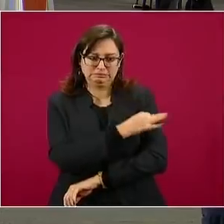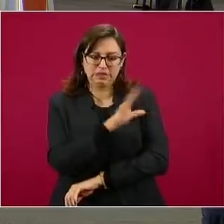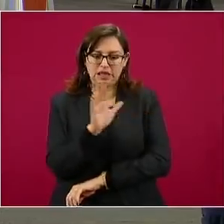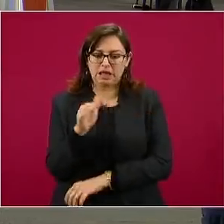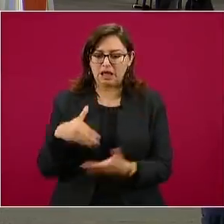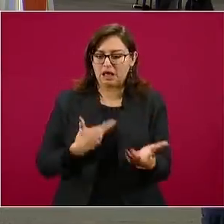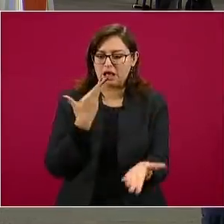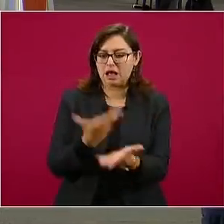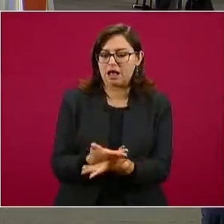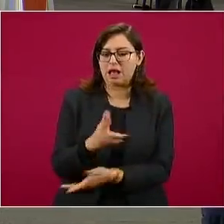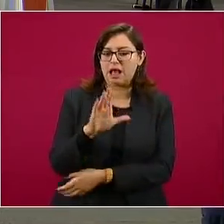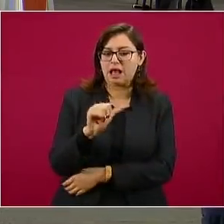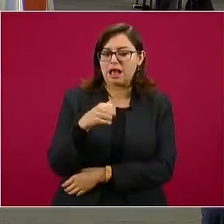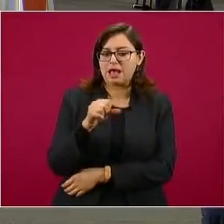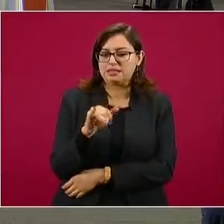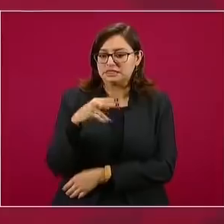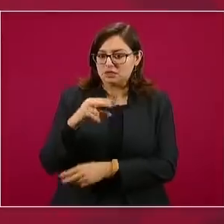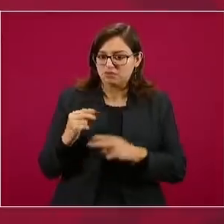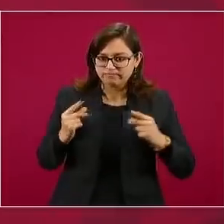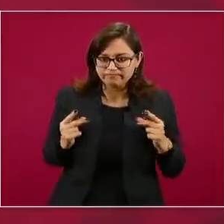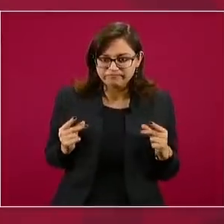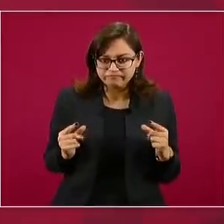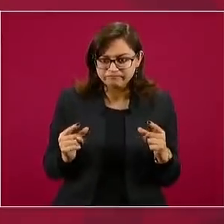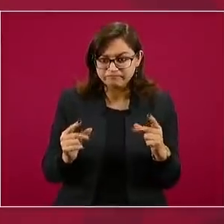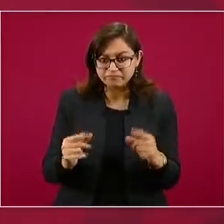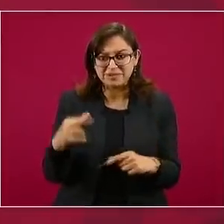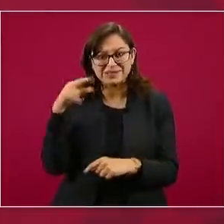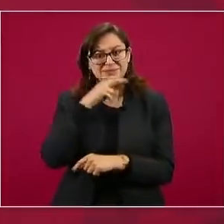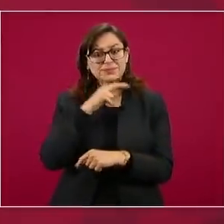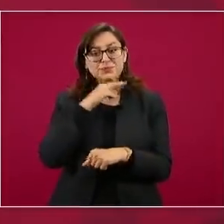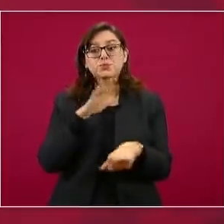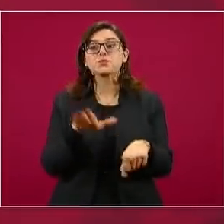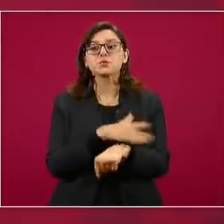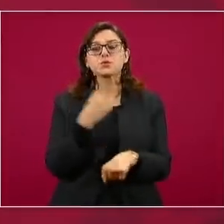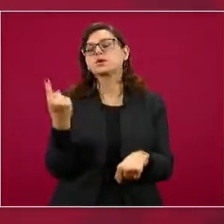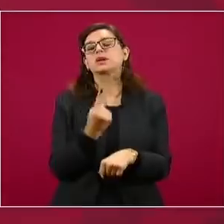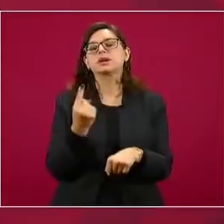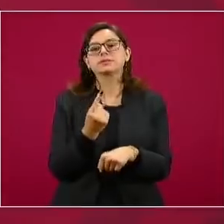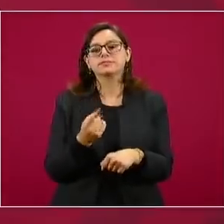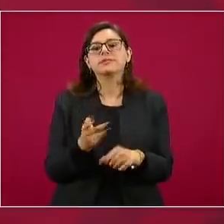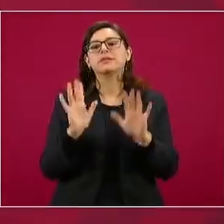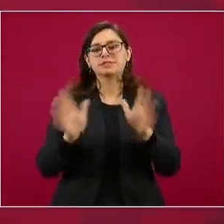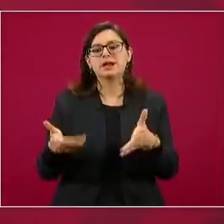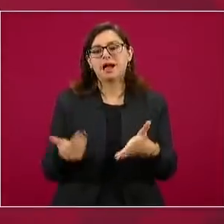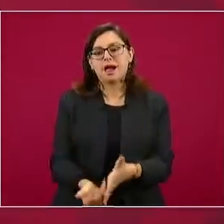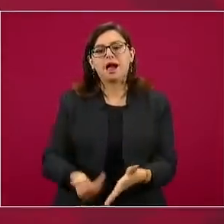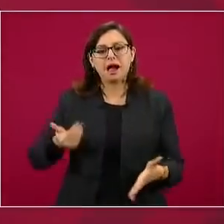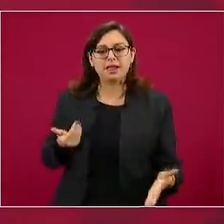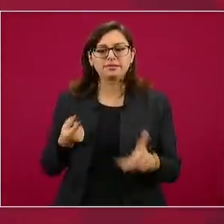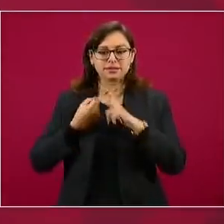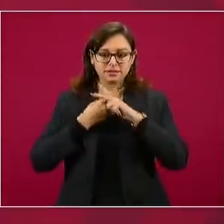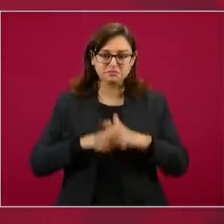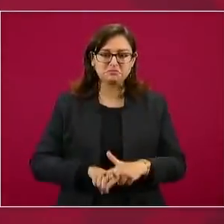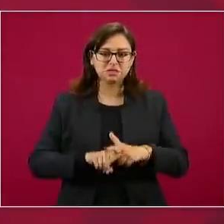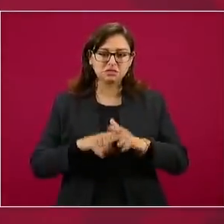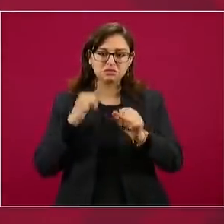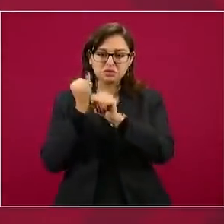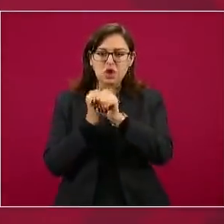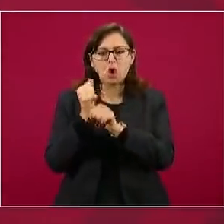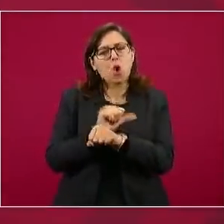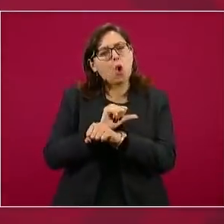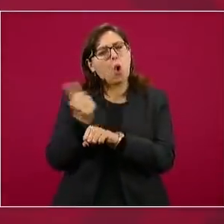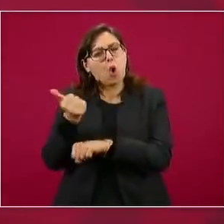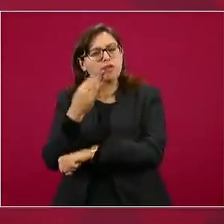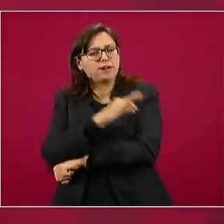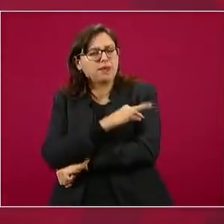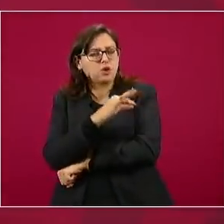CanSino se debe a que está basada en estudios que previamente se habían desarrollado para otro tipo de vacunas, se